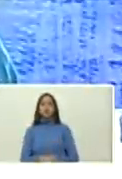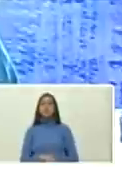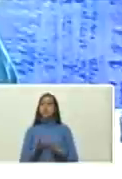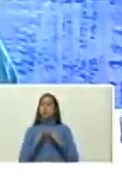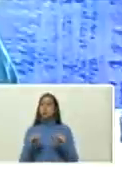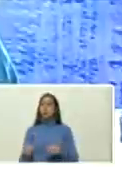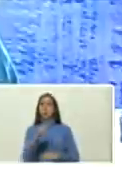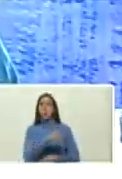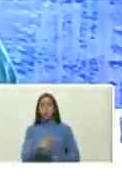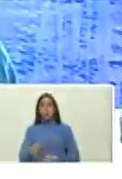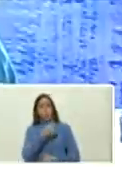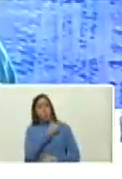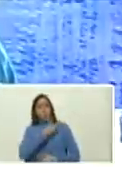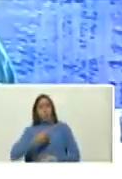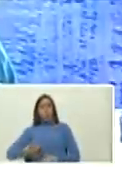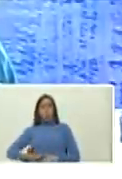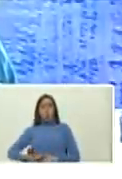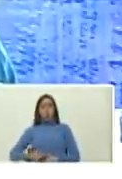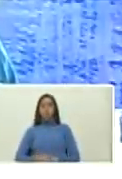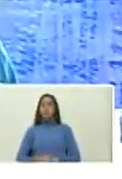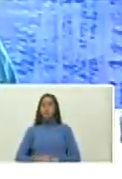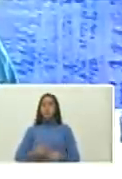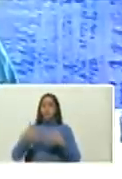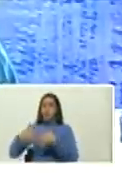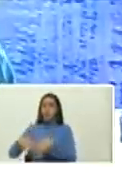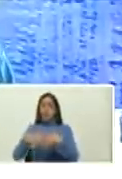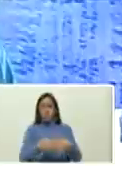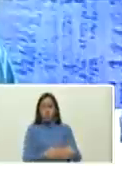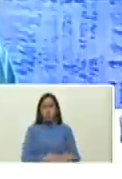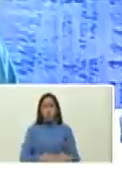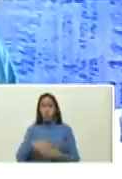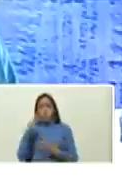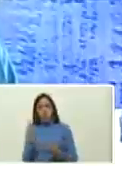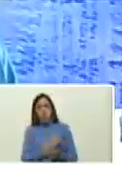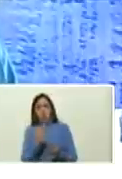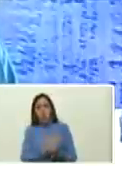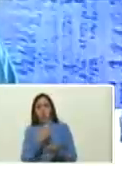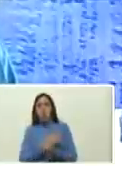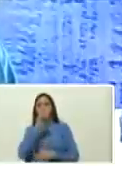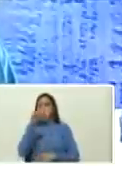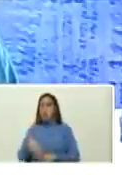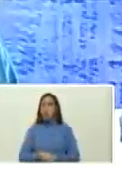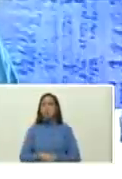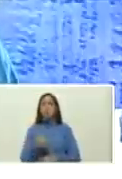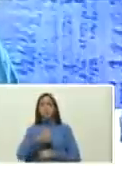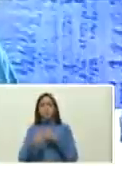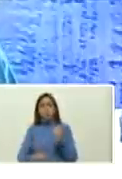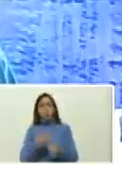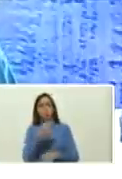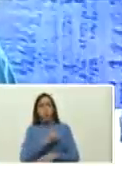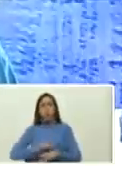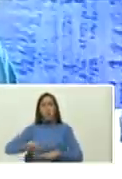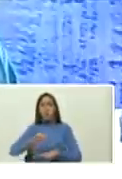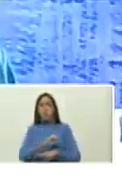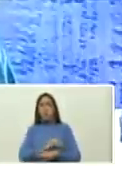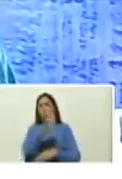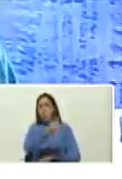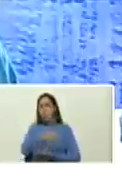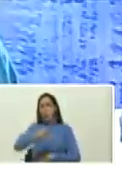presidentes, presidentas de las editoras, editoriales, viceministros, viceministras.